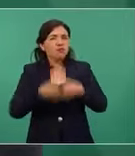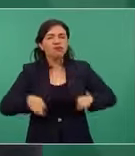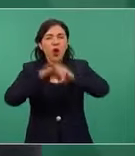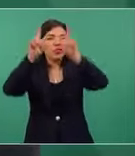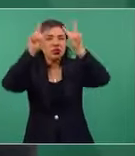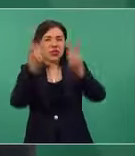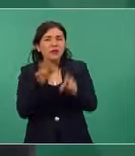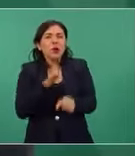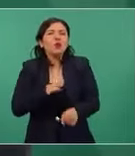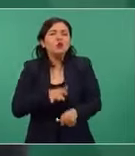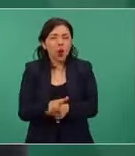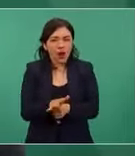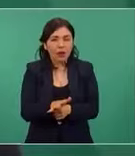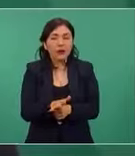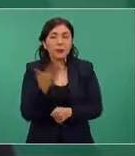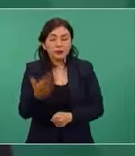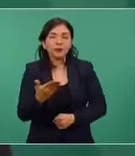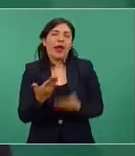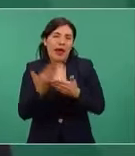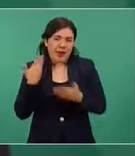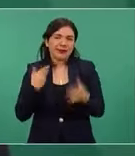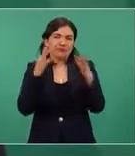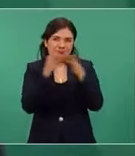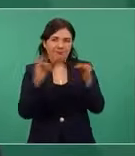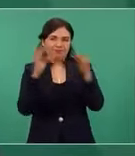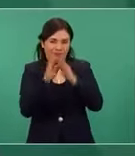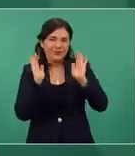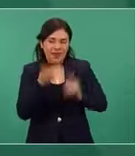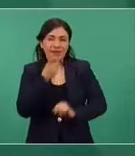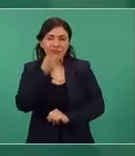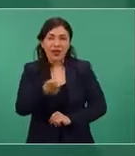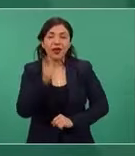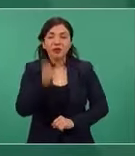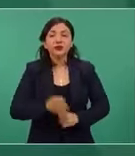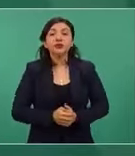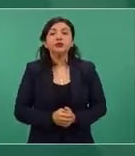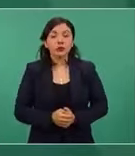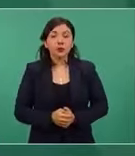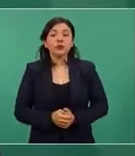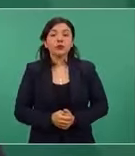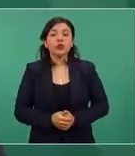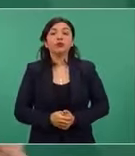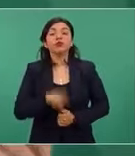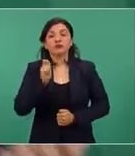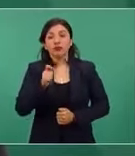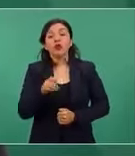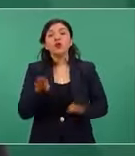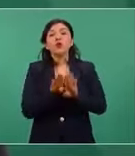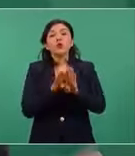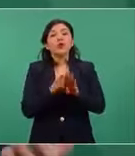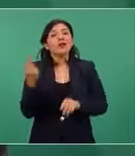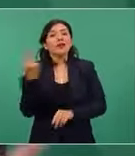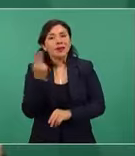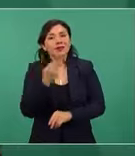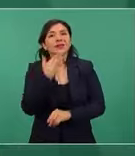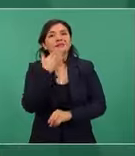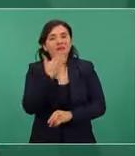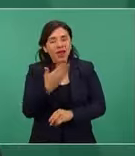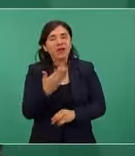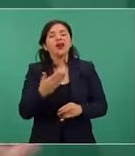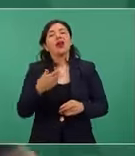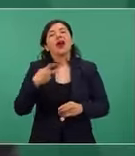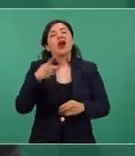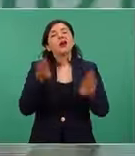como ya lo he venido mencionando, vamos a hablar de la cooperación para el desarrollo sur de México,